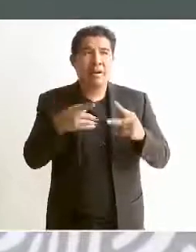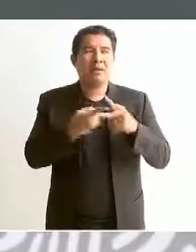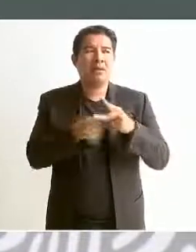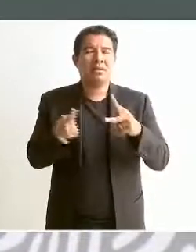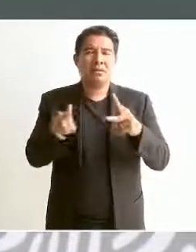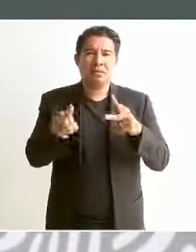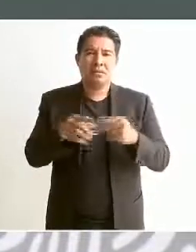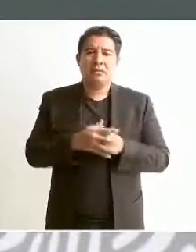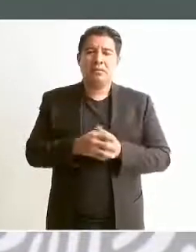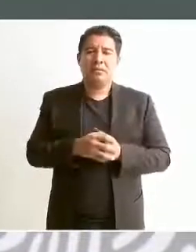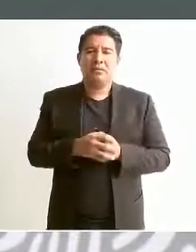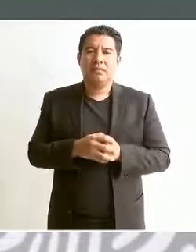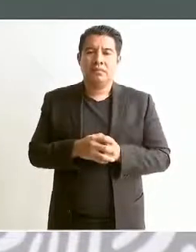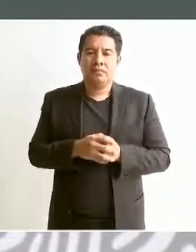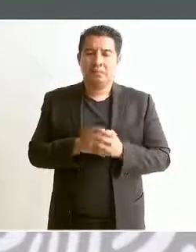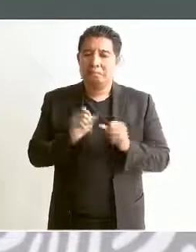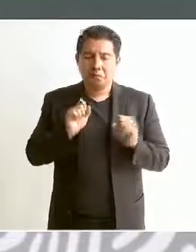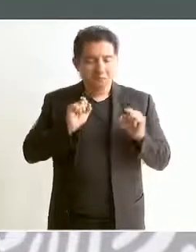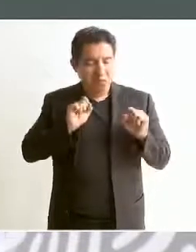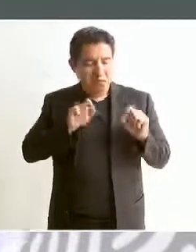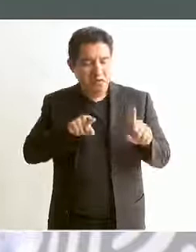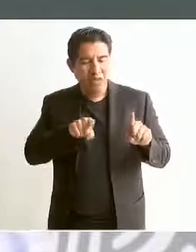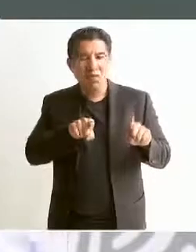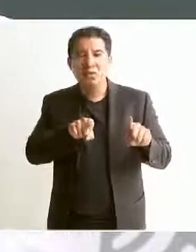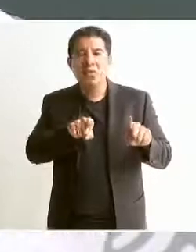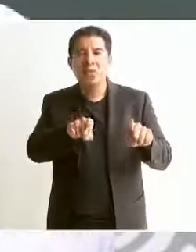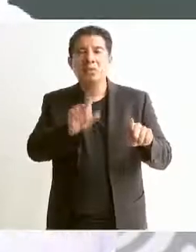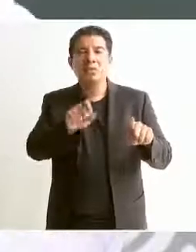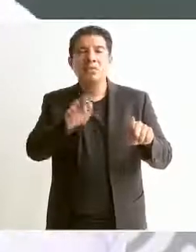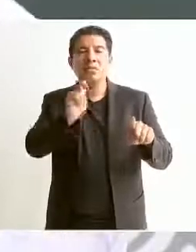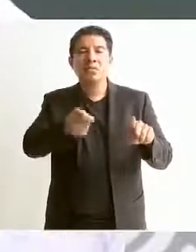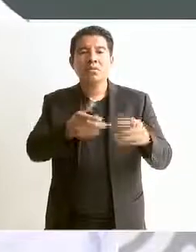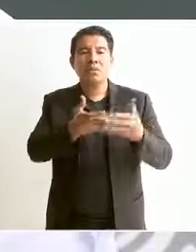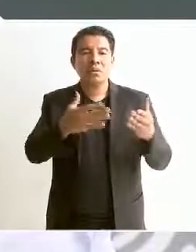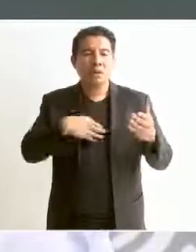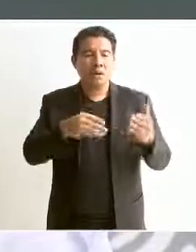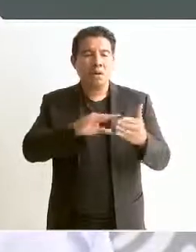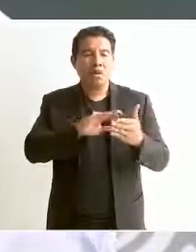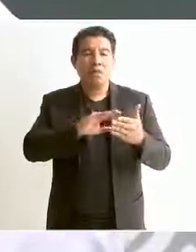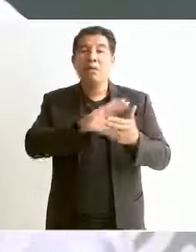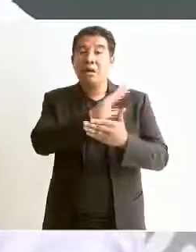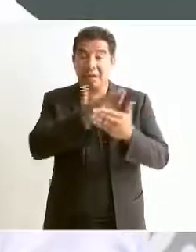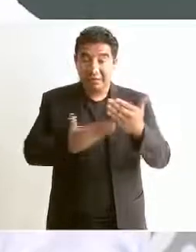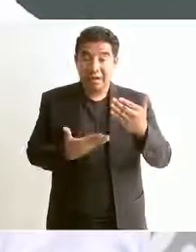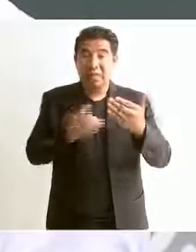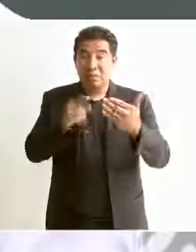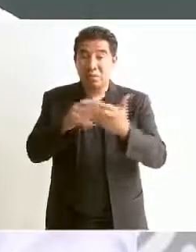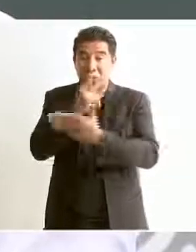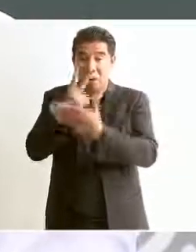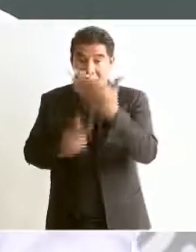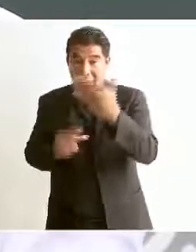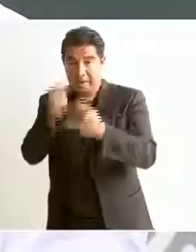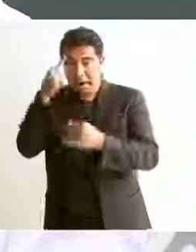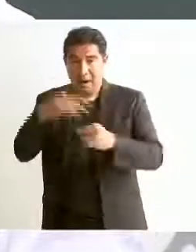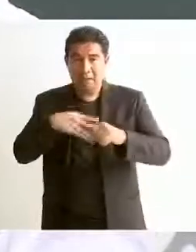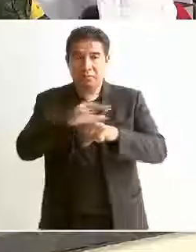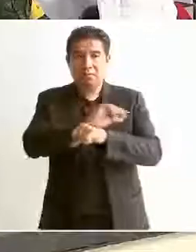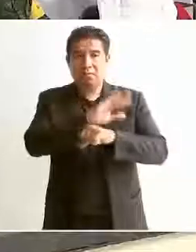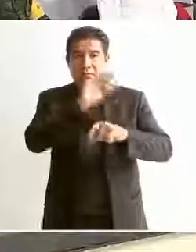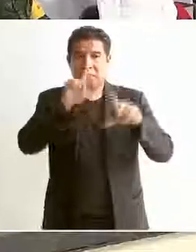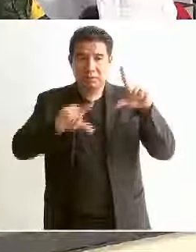que se iniciaron programas de bienestar en todo el país.